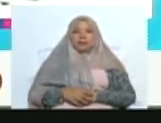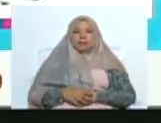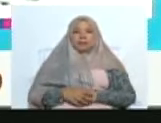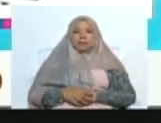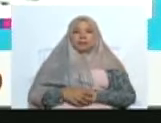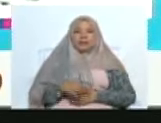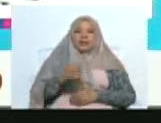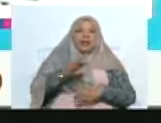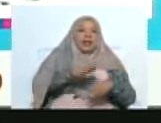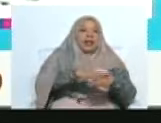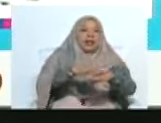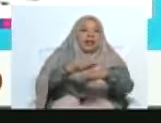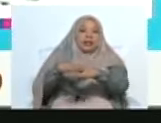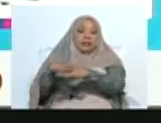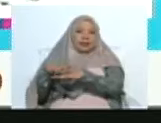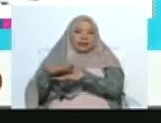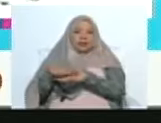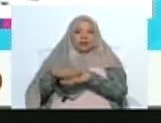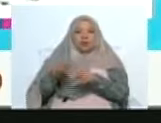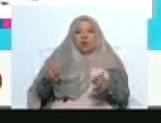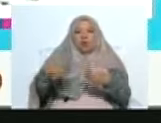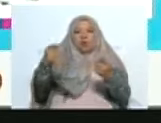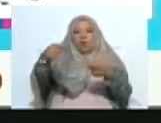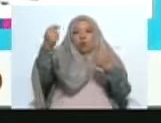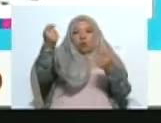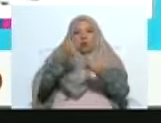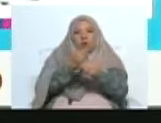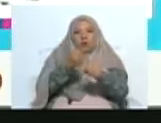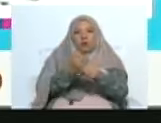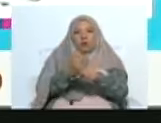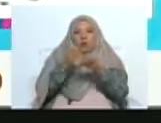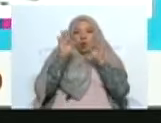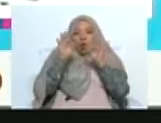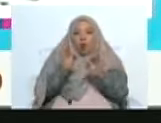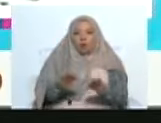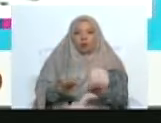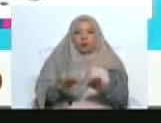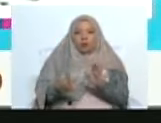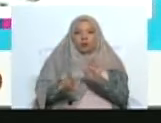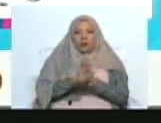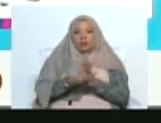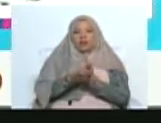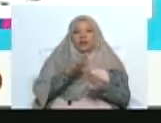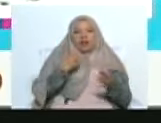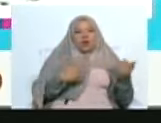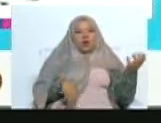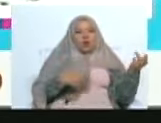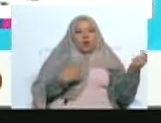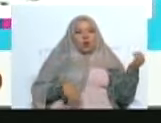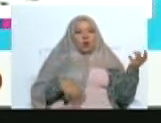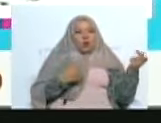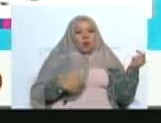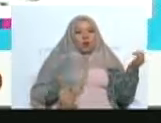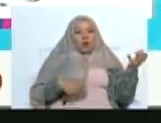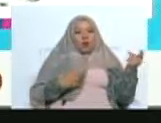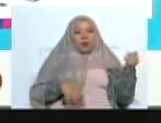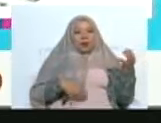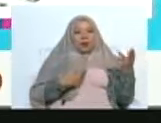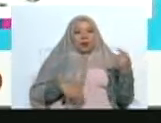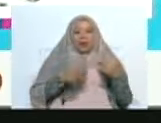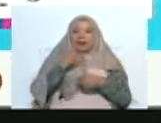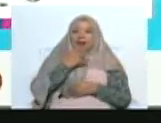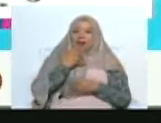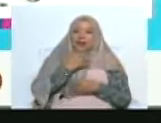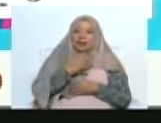difúndese, publíquese, y tóquese, y cúmplase.